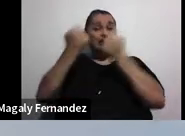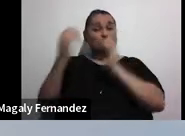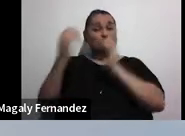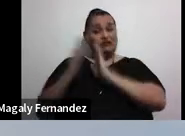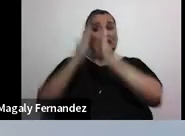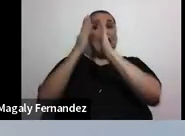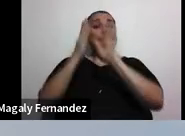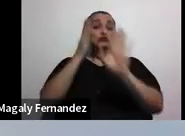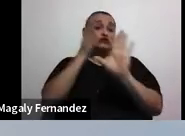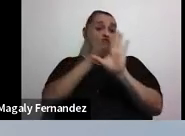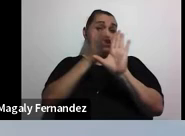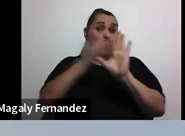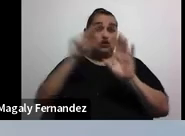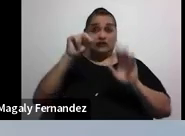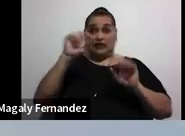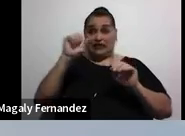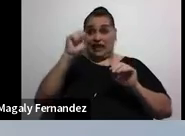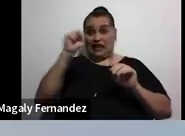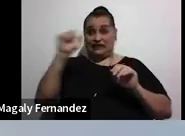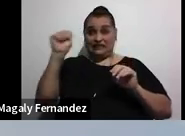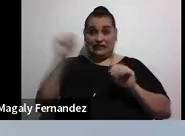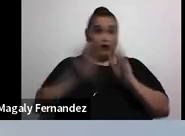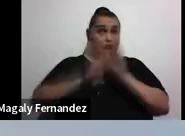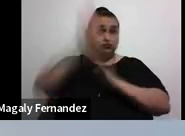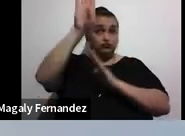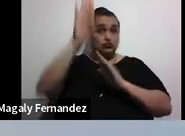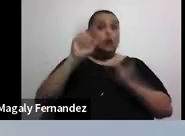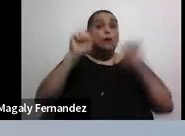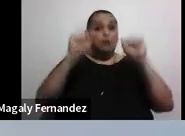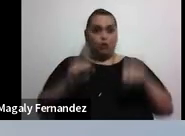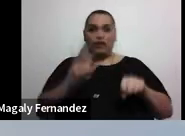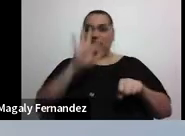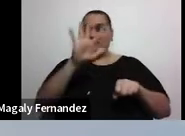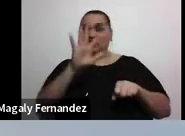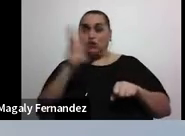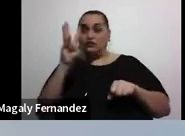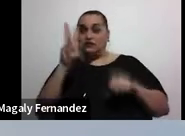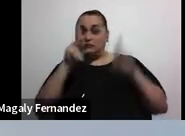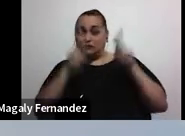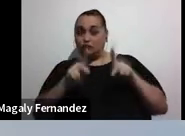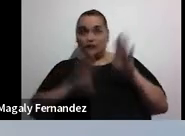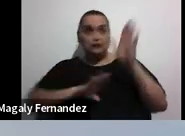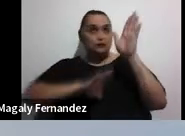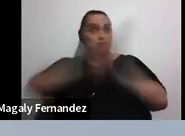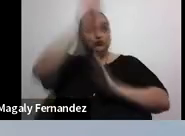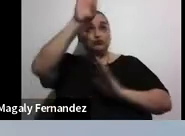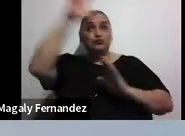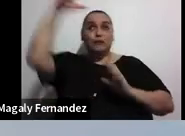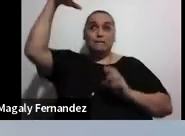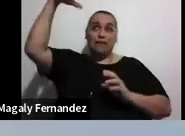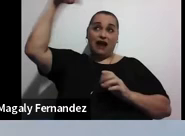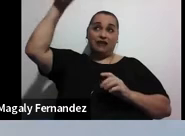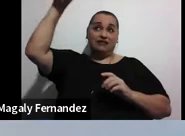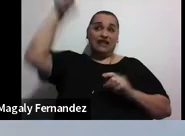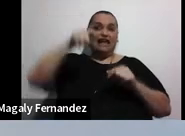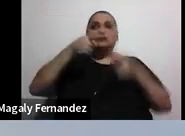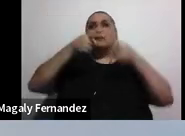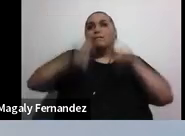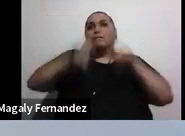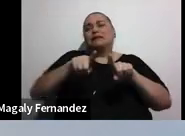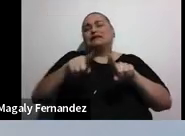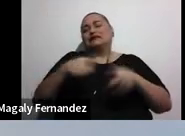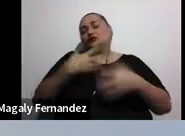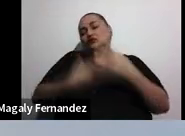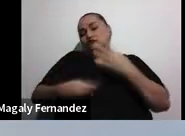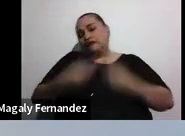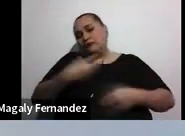psicólogos de la NASA, es poder llevar a cinco o seis personas a Marte sin que eso sea una catástrofe para sus familias. O no